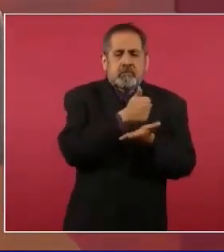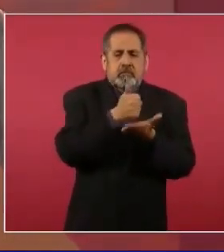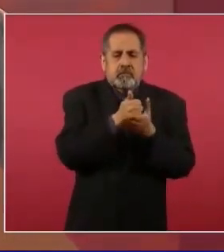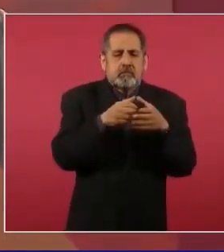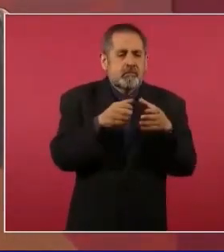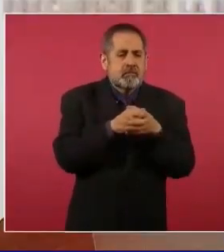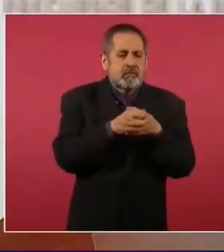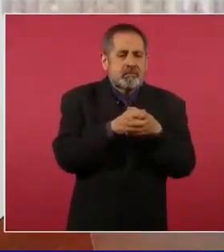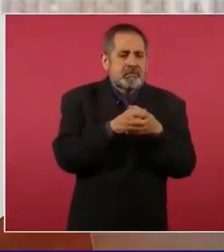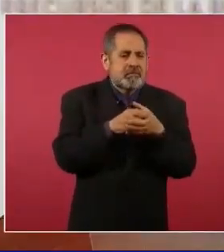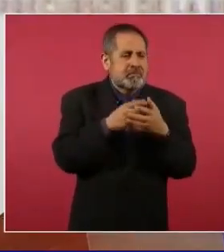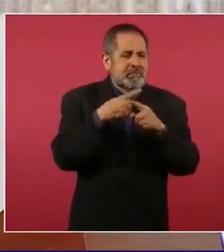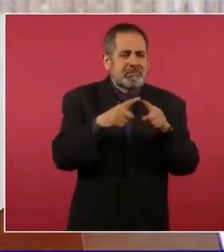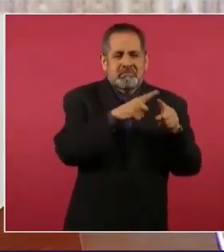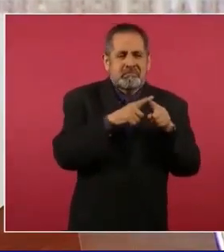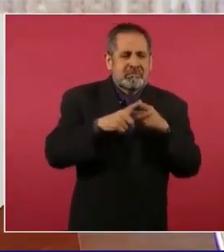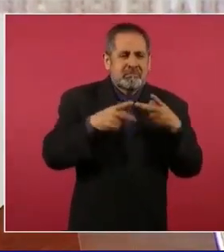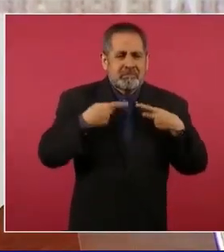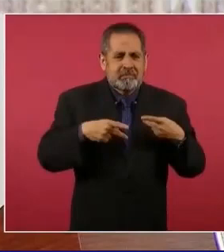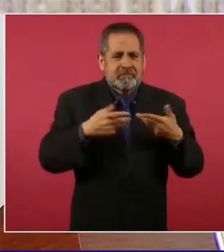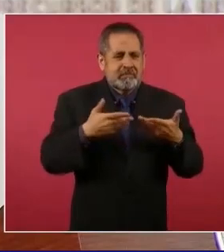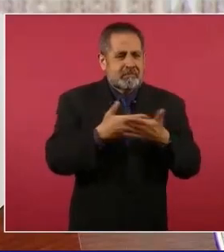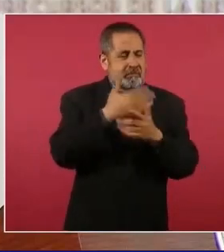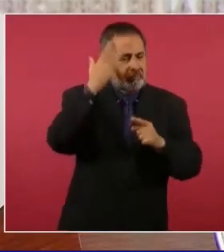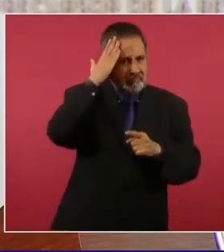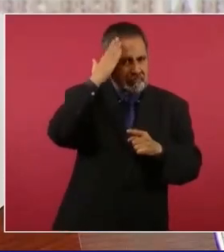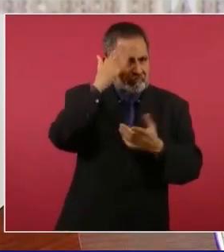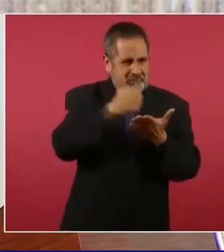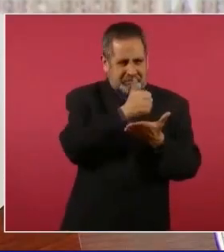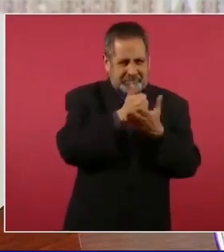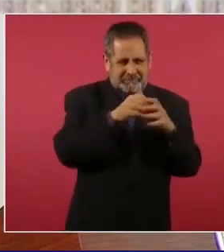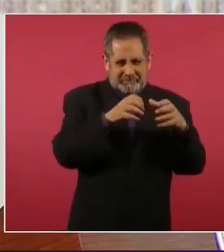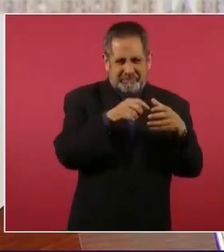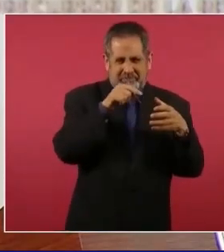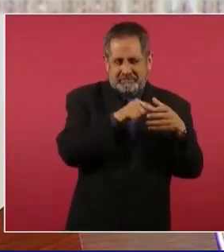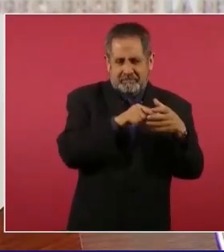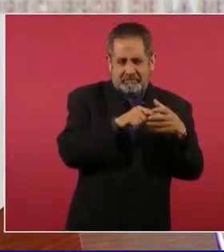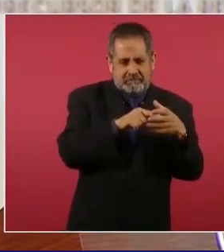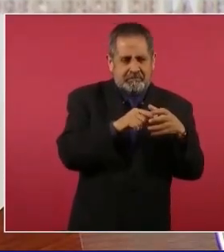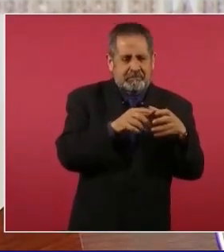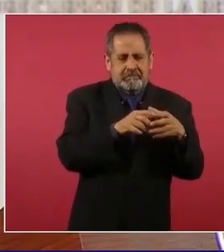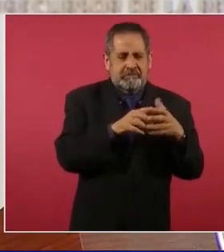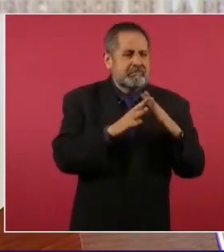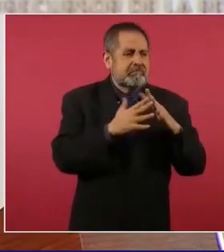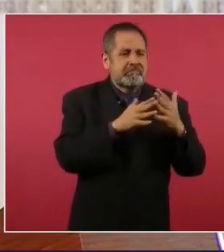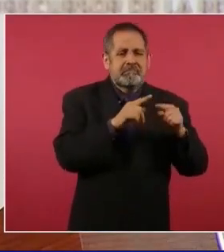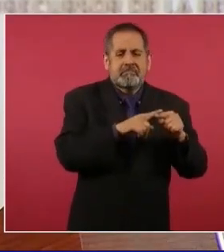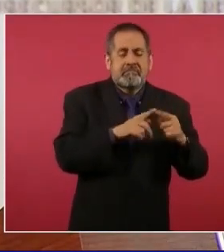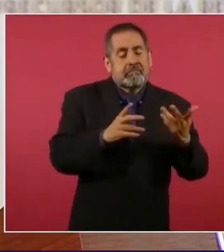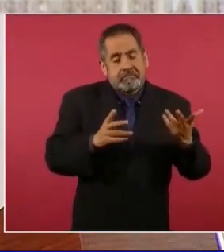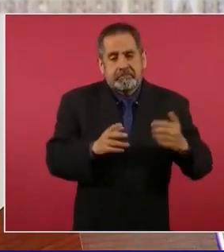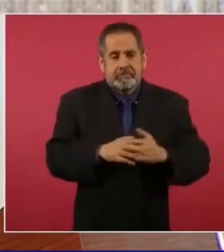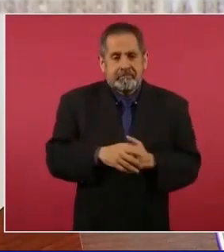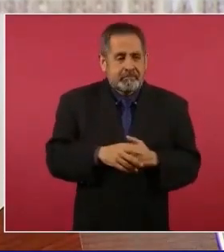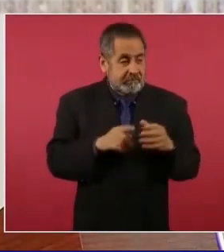mestiza, la cabecera municipal y trataban